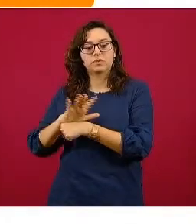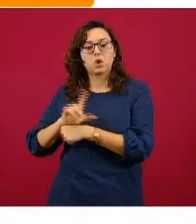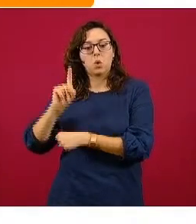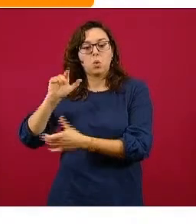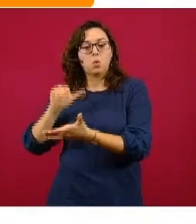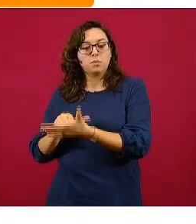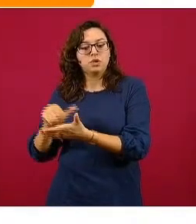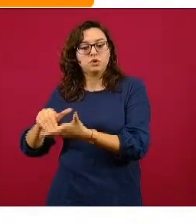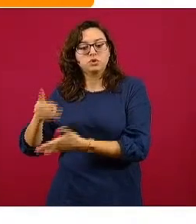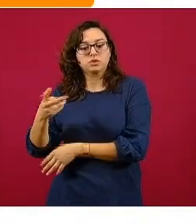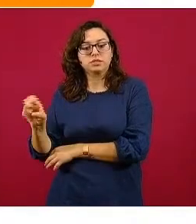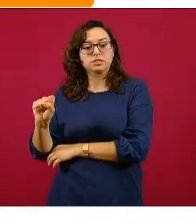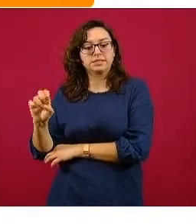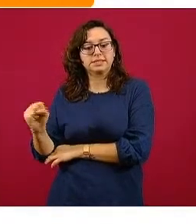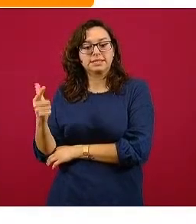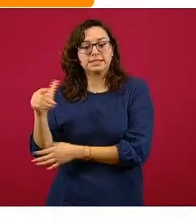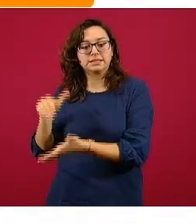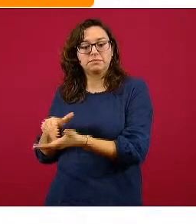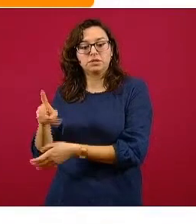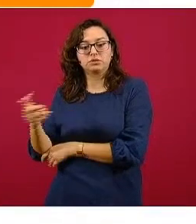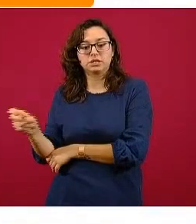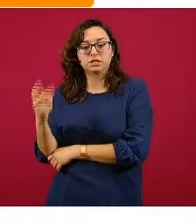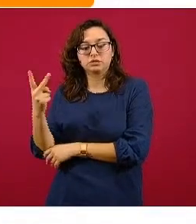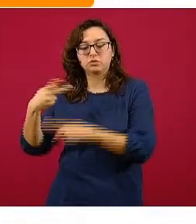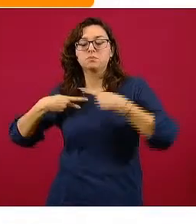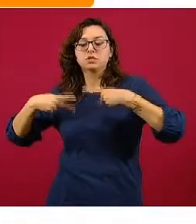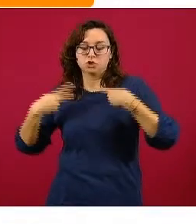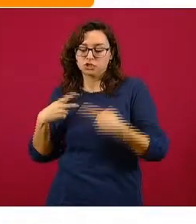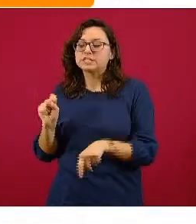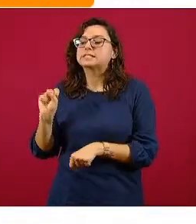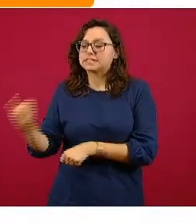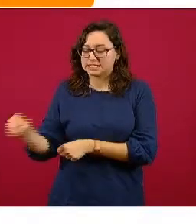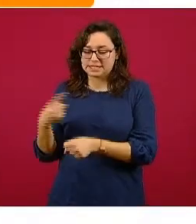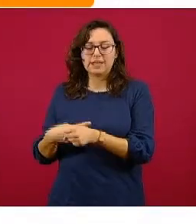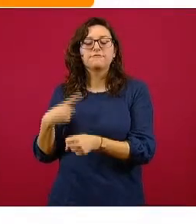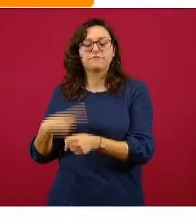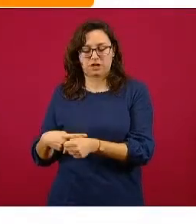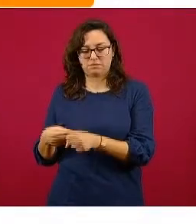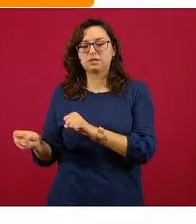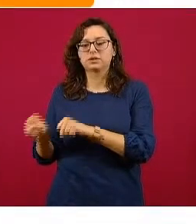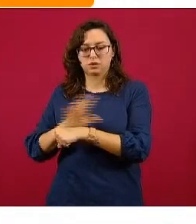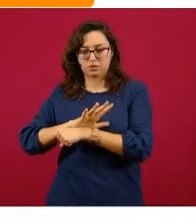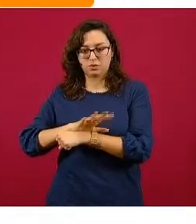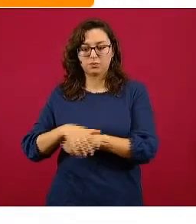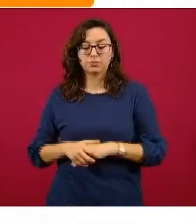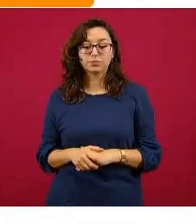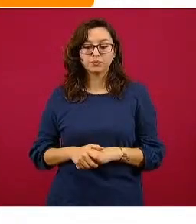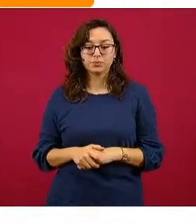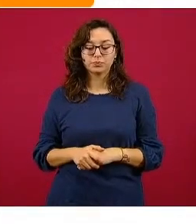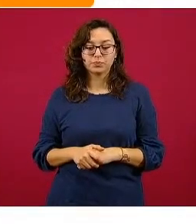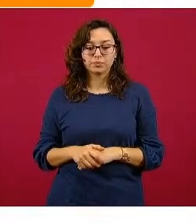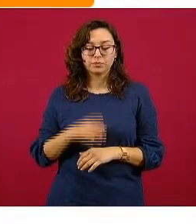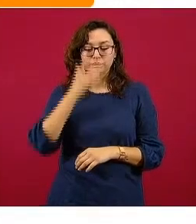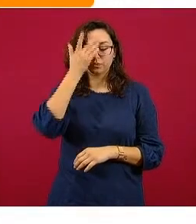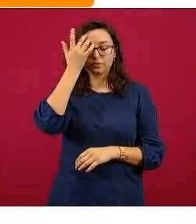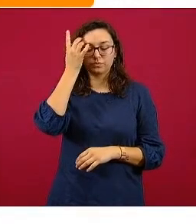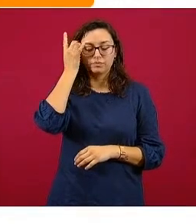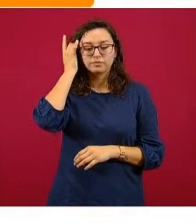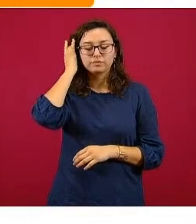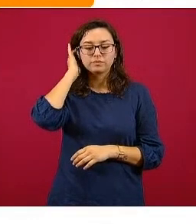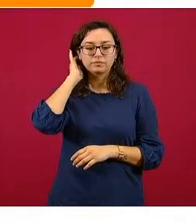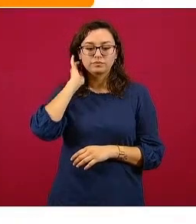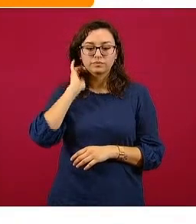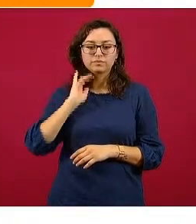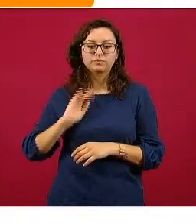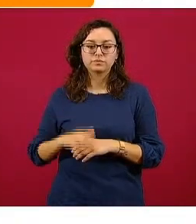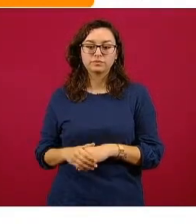267 mil 202 personas son los casos confirmados de COVID-19 en México que se han